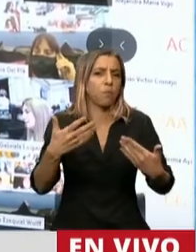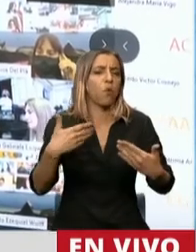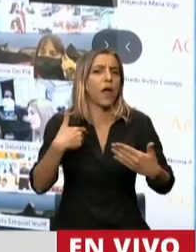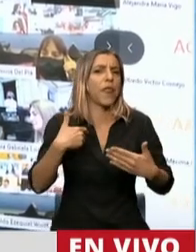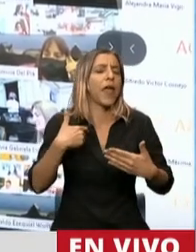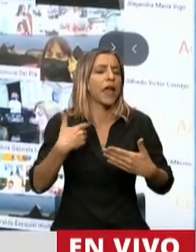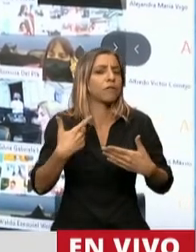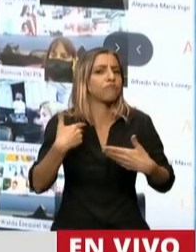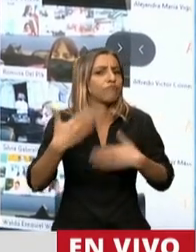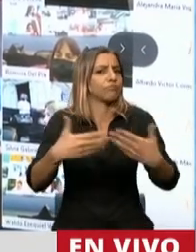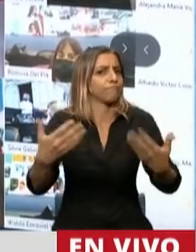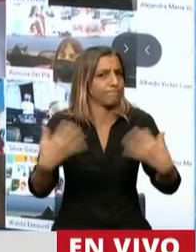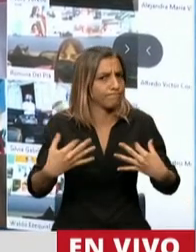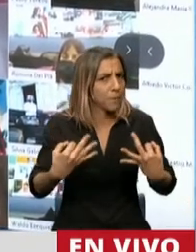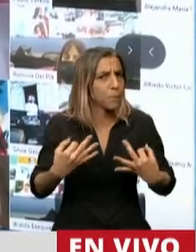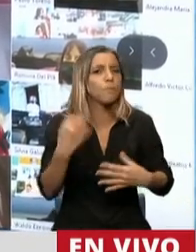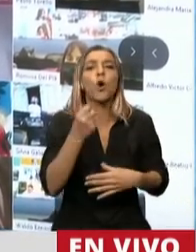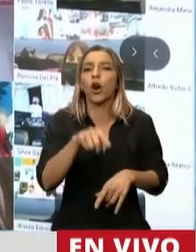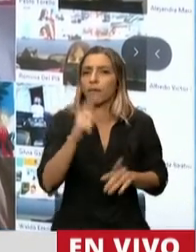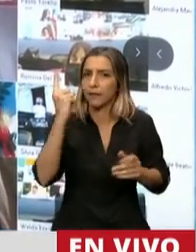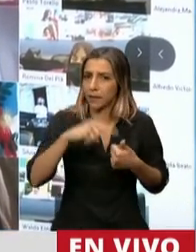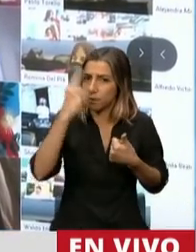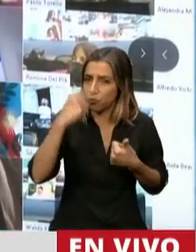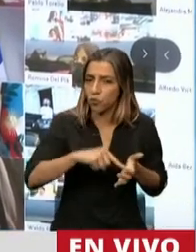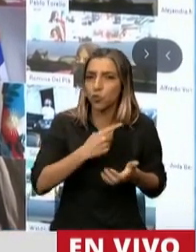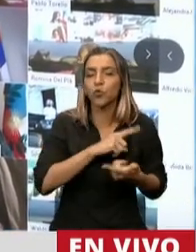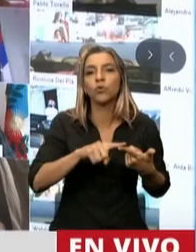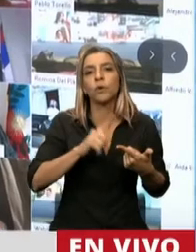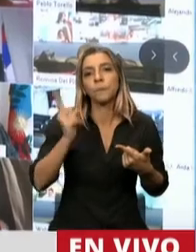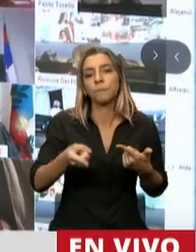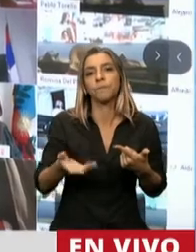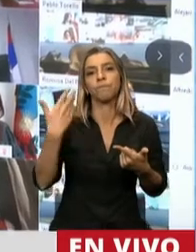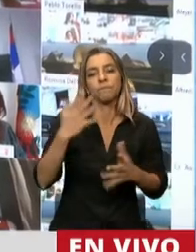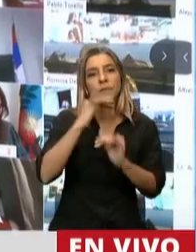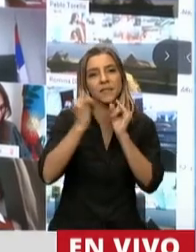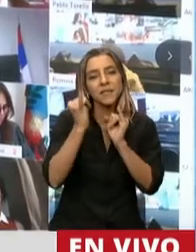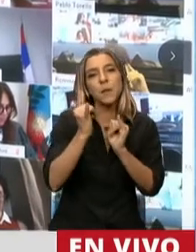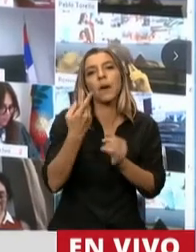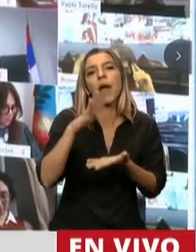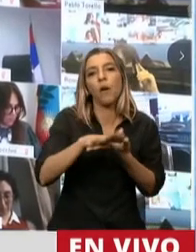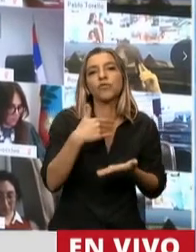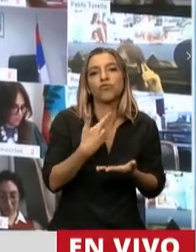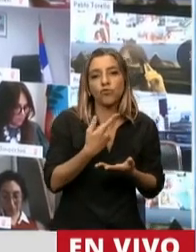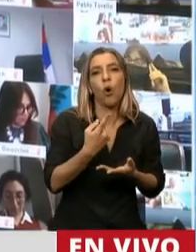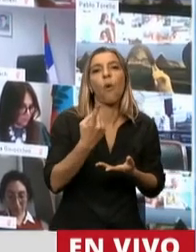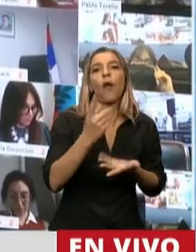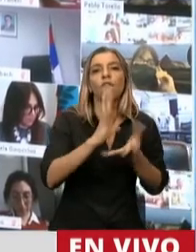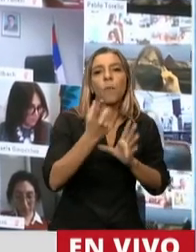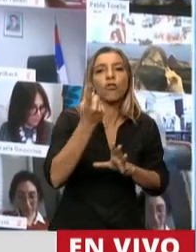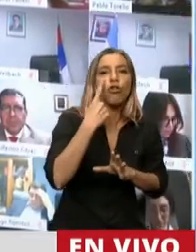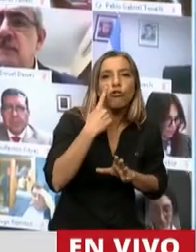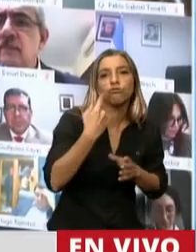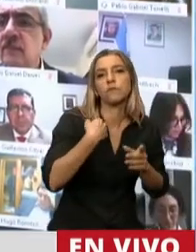una clave. Y lo que llamaba triángulo virtuoso de Sábato, la relación entre conocimiento,